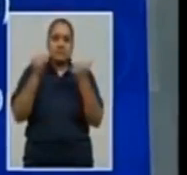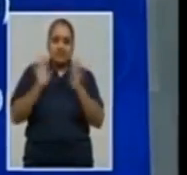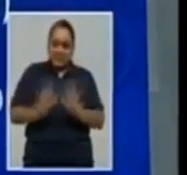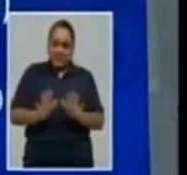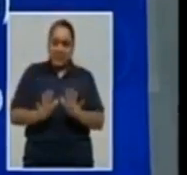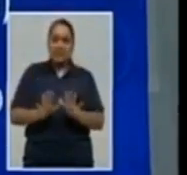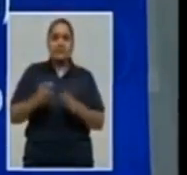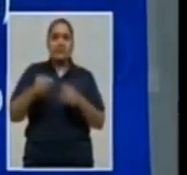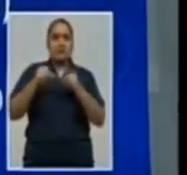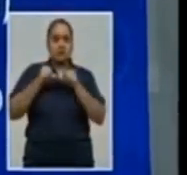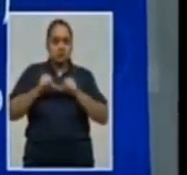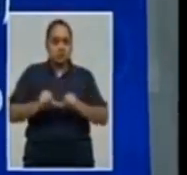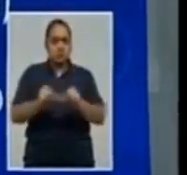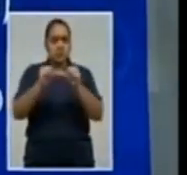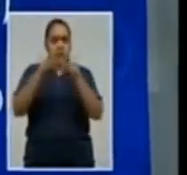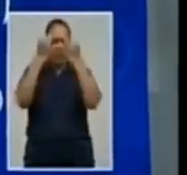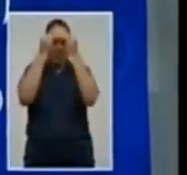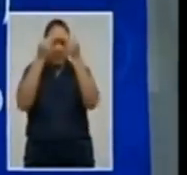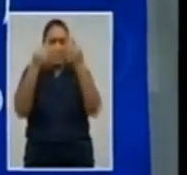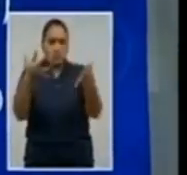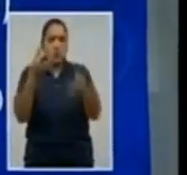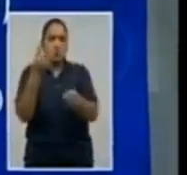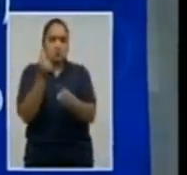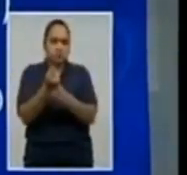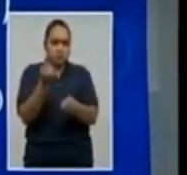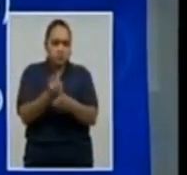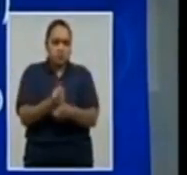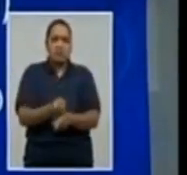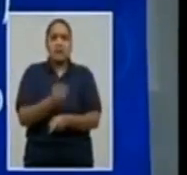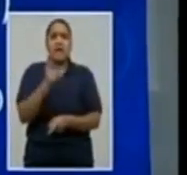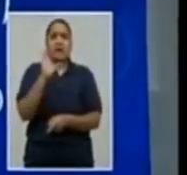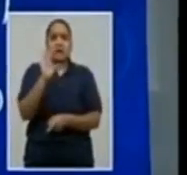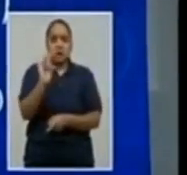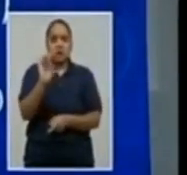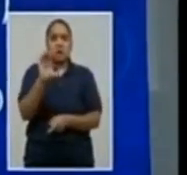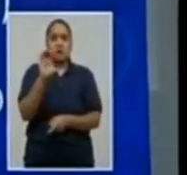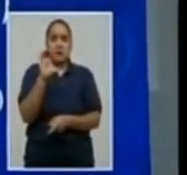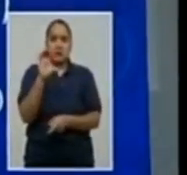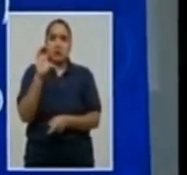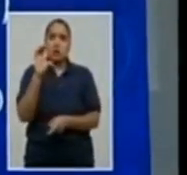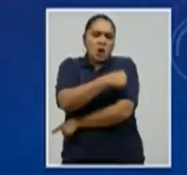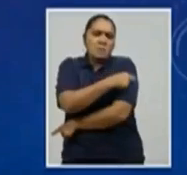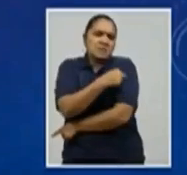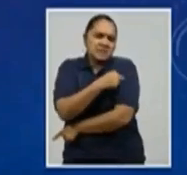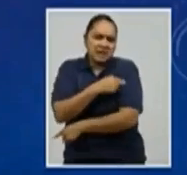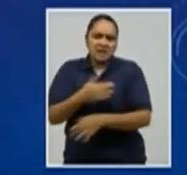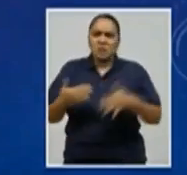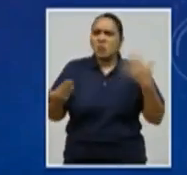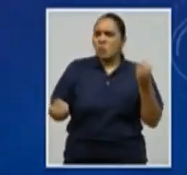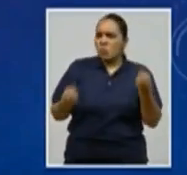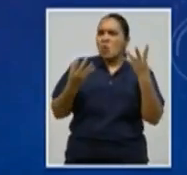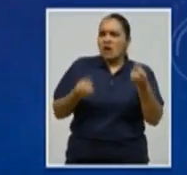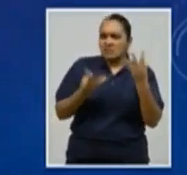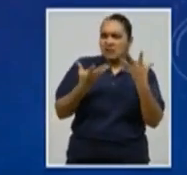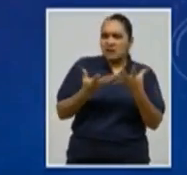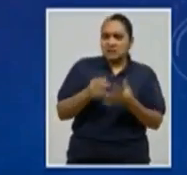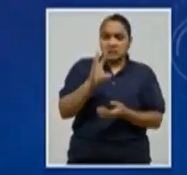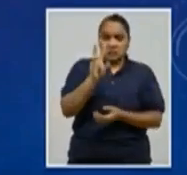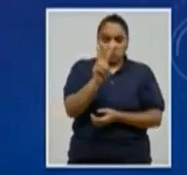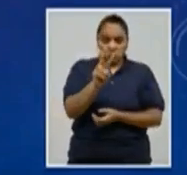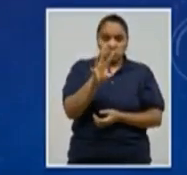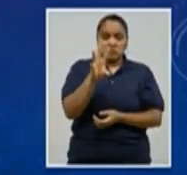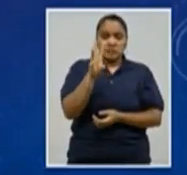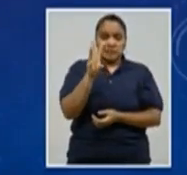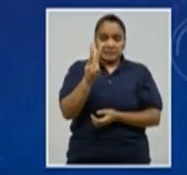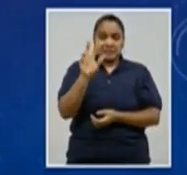transmitir datos concretos, oportunos y correctos a toda la población hondureña. Hay 3, de los cuales